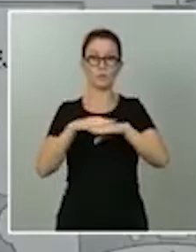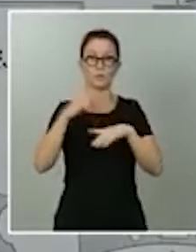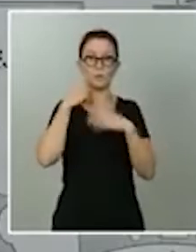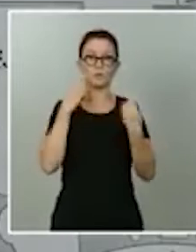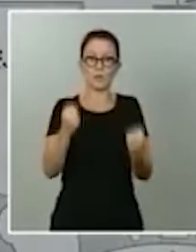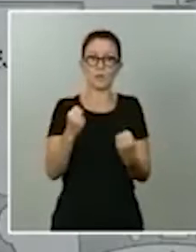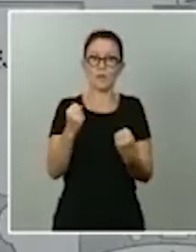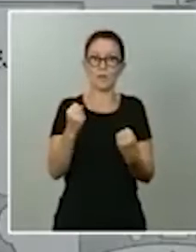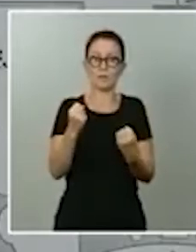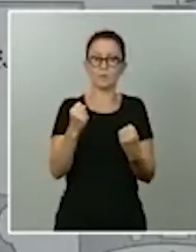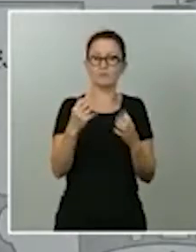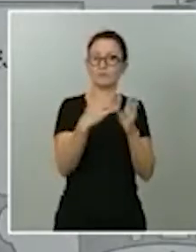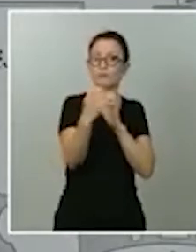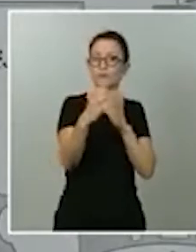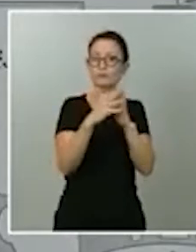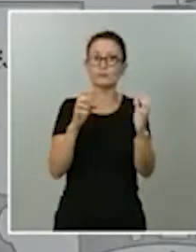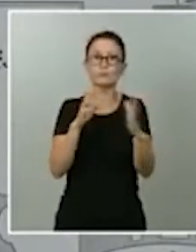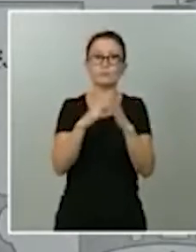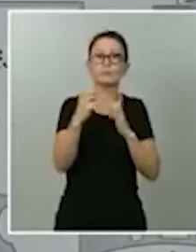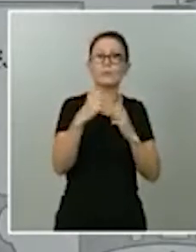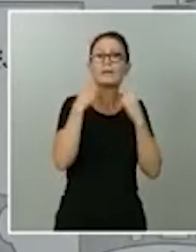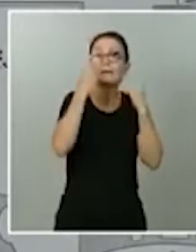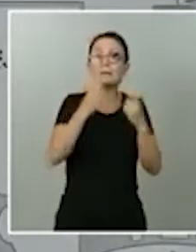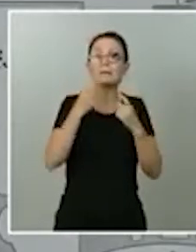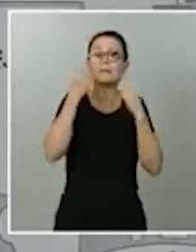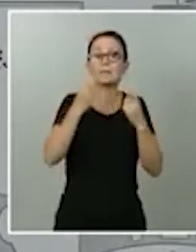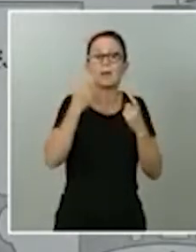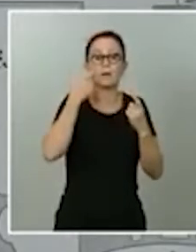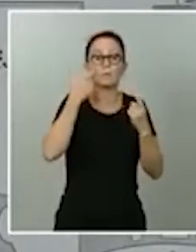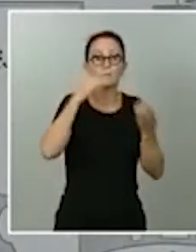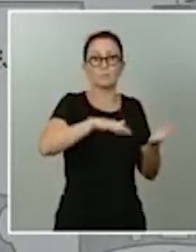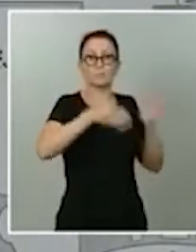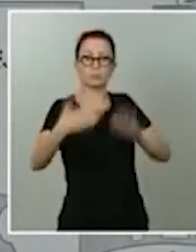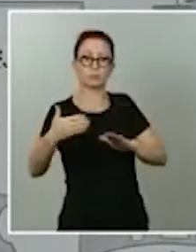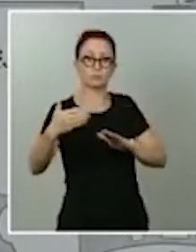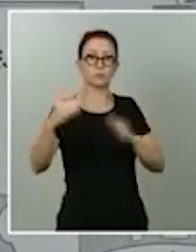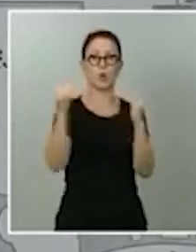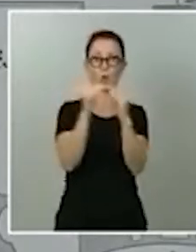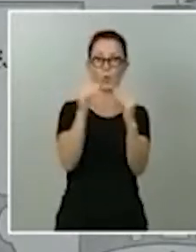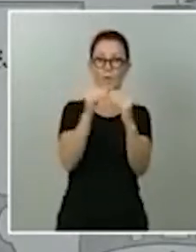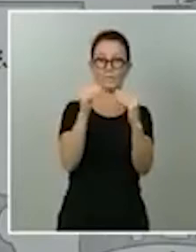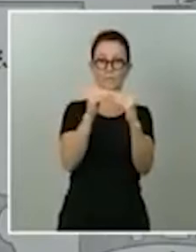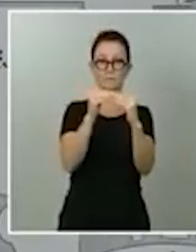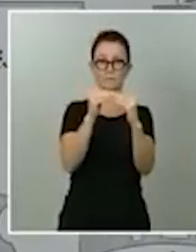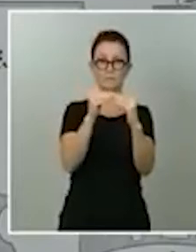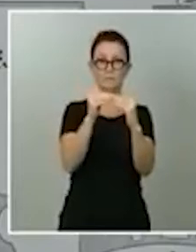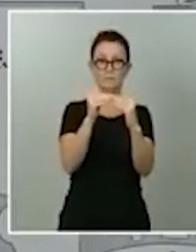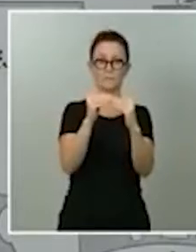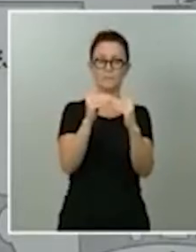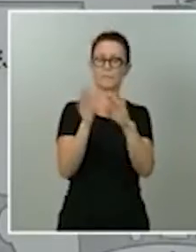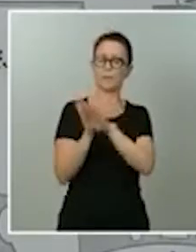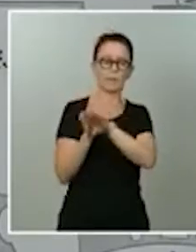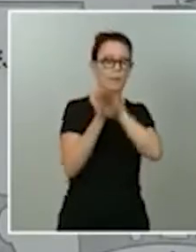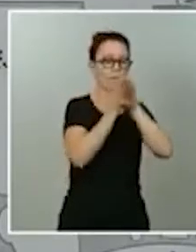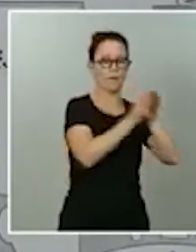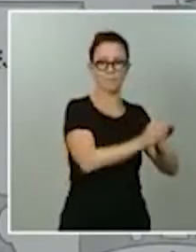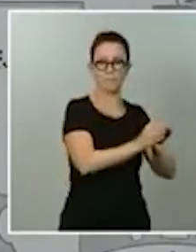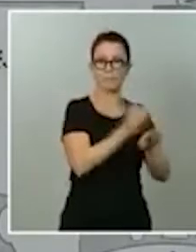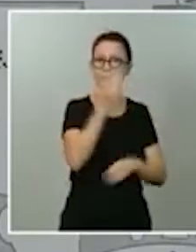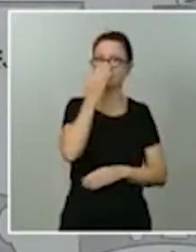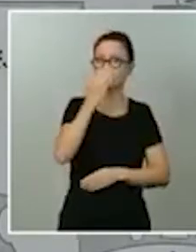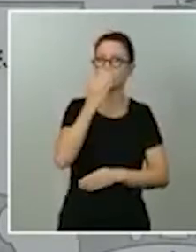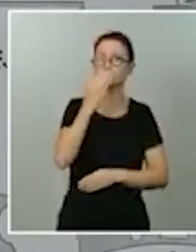espero que se vaya a sustanciar el próximo jueves. Pero, más allá de estas cuestiones, el mensaje fundamental que deben tener